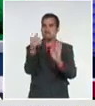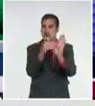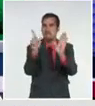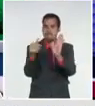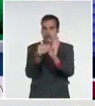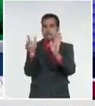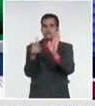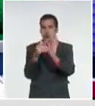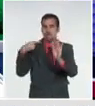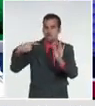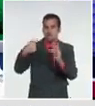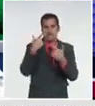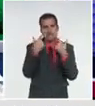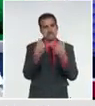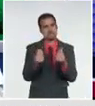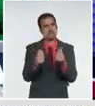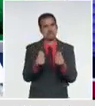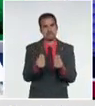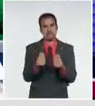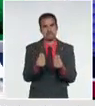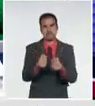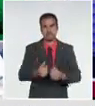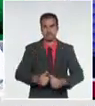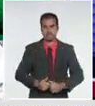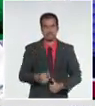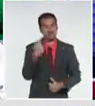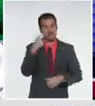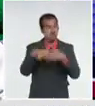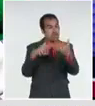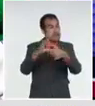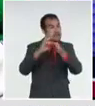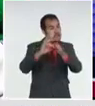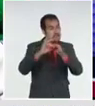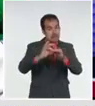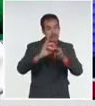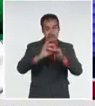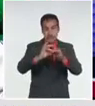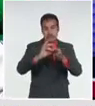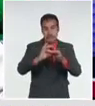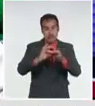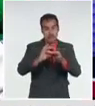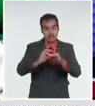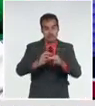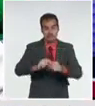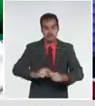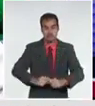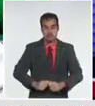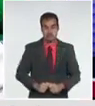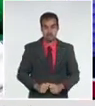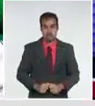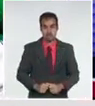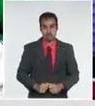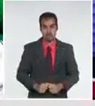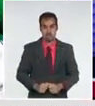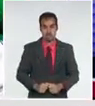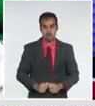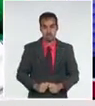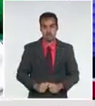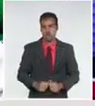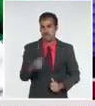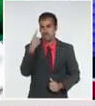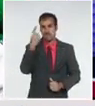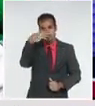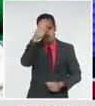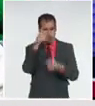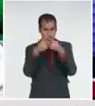cifras que realmente traducen la compleja situación epidemiológica y la elevada transmisión que vamos a ver